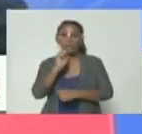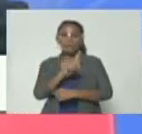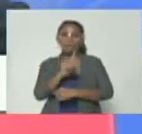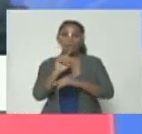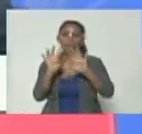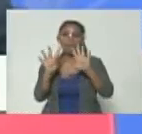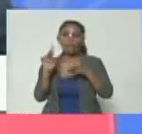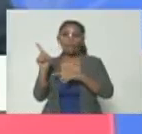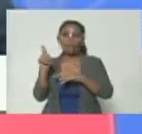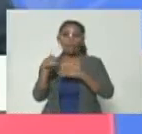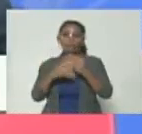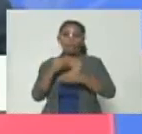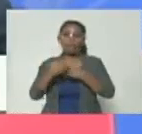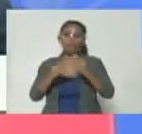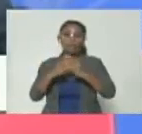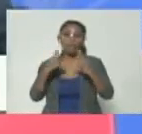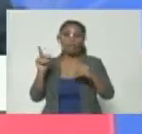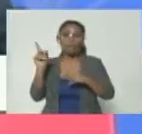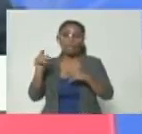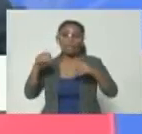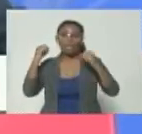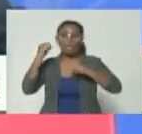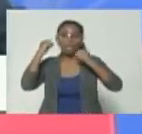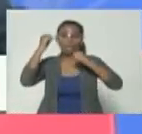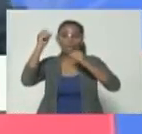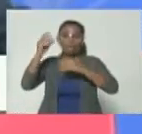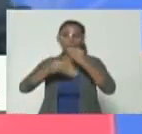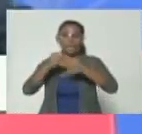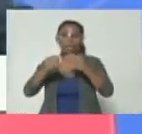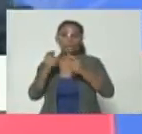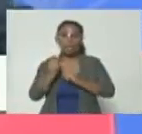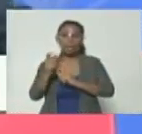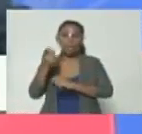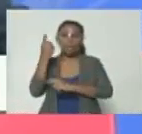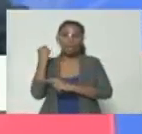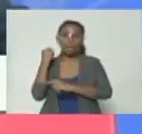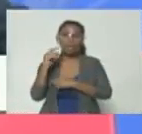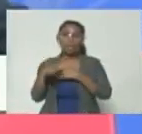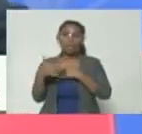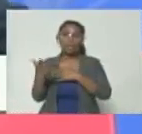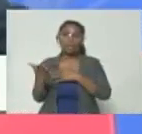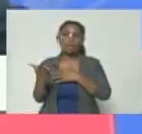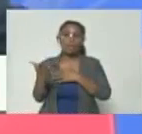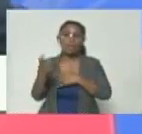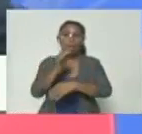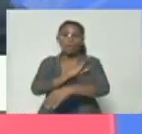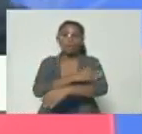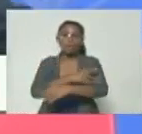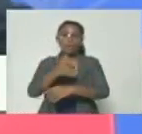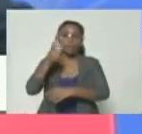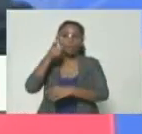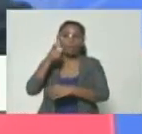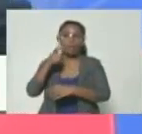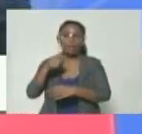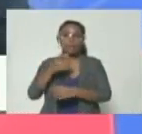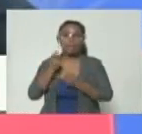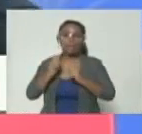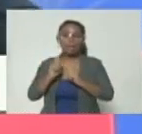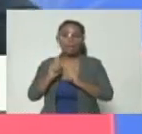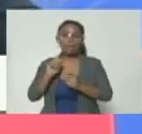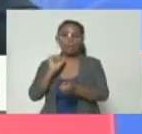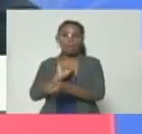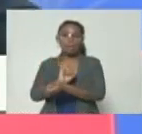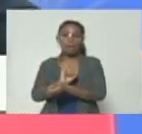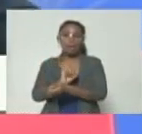y eso fue todo la algarabía que intentaron montar ayer cuando las fuerzas de seguridad intentaron detener a